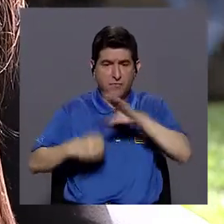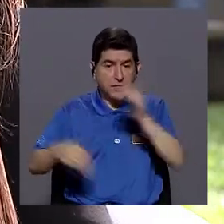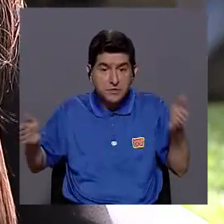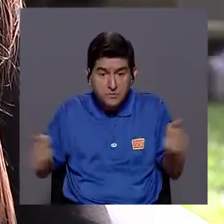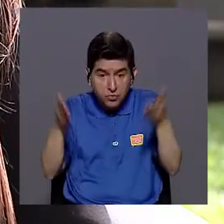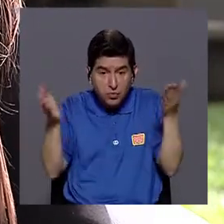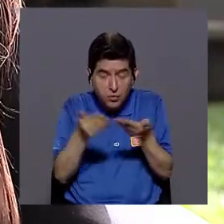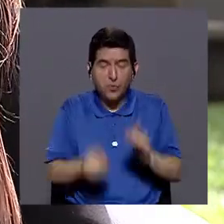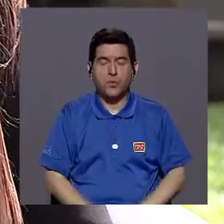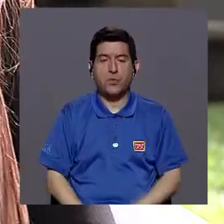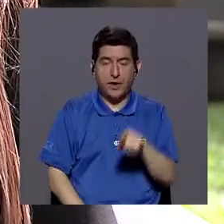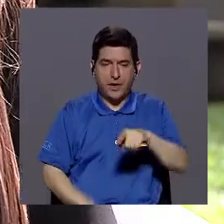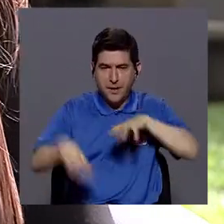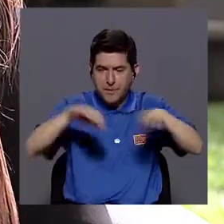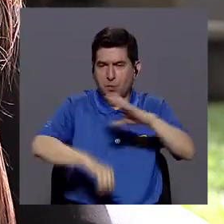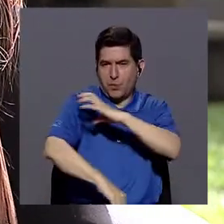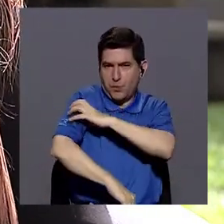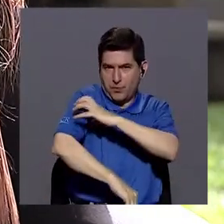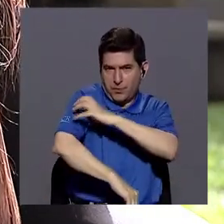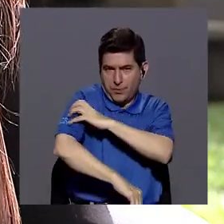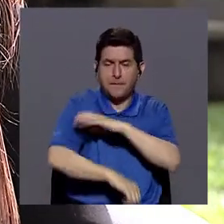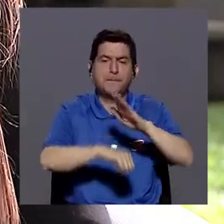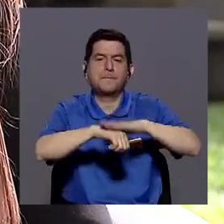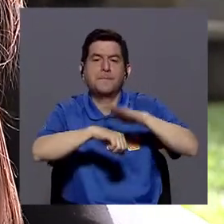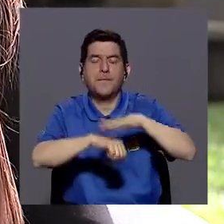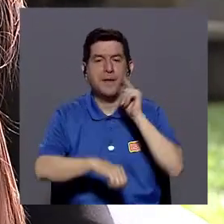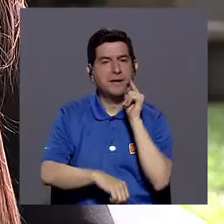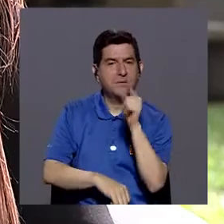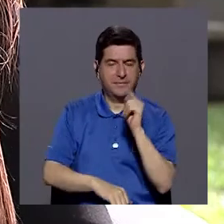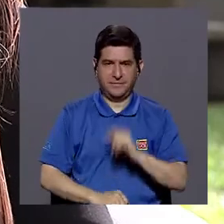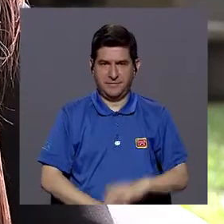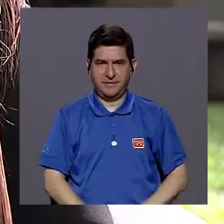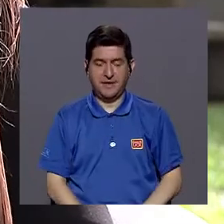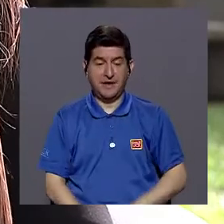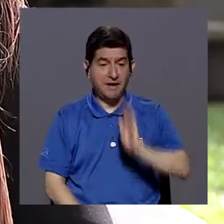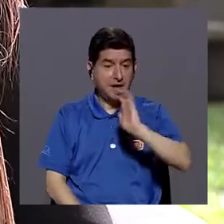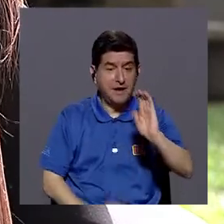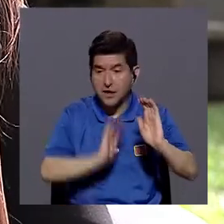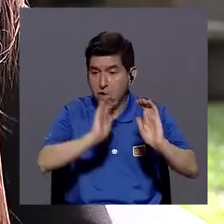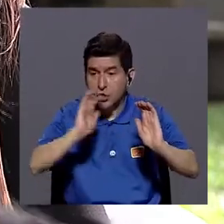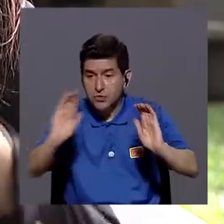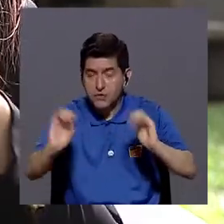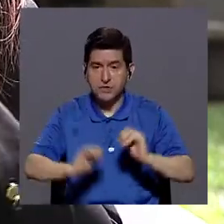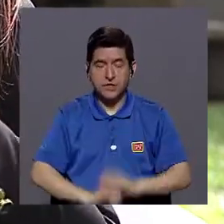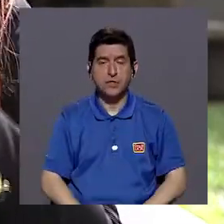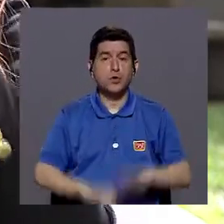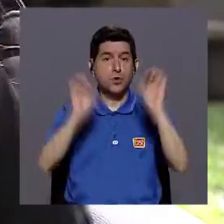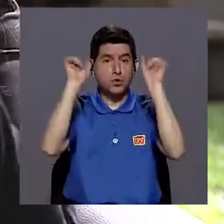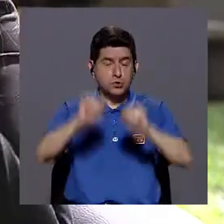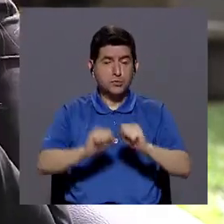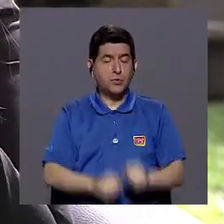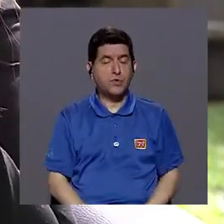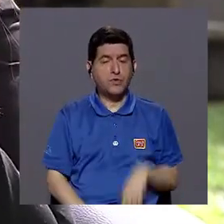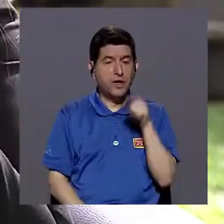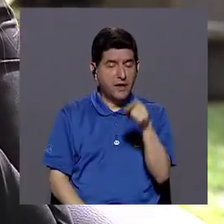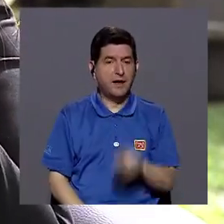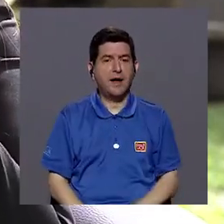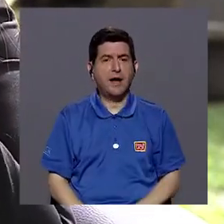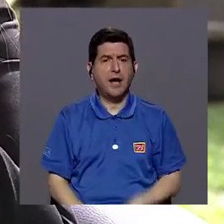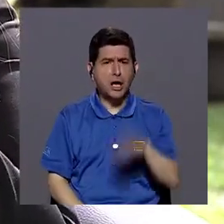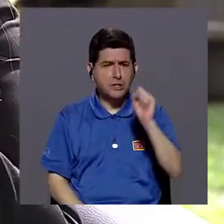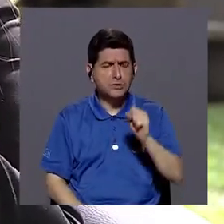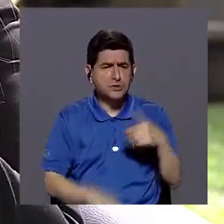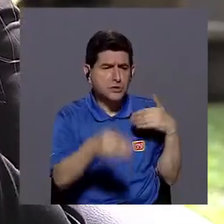estimulación en la motora gruesa nos va a permitir que el niño o la niña pueda acercarse